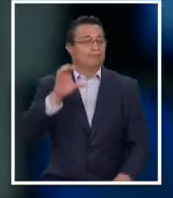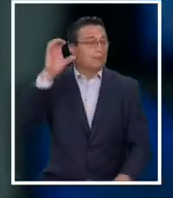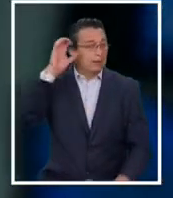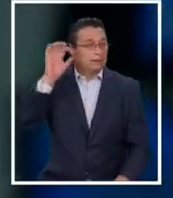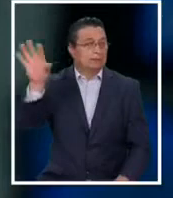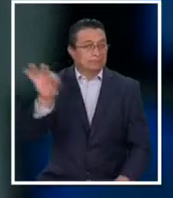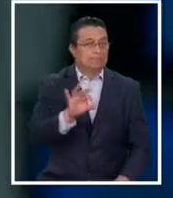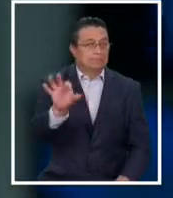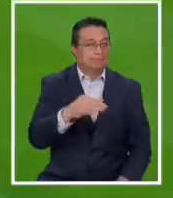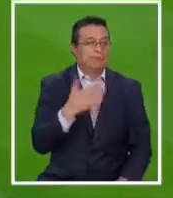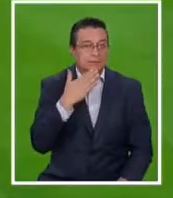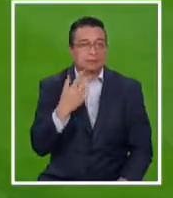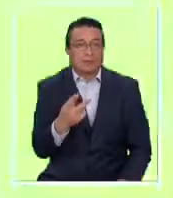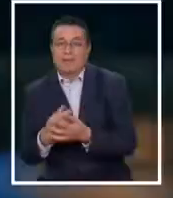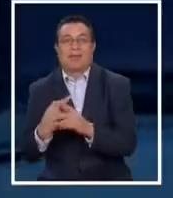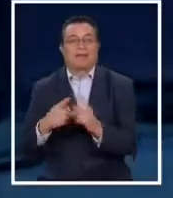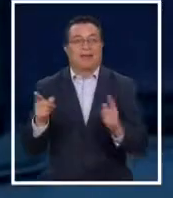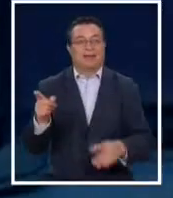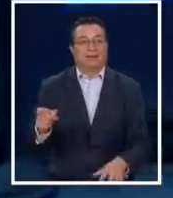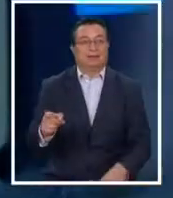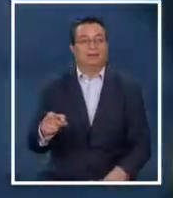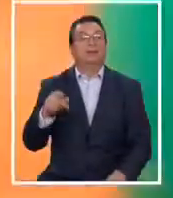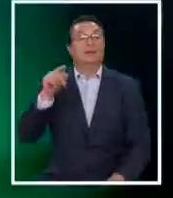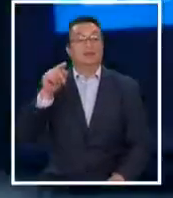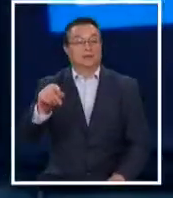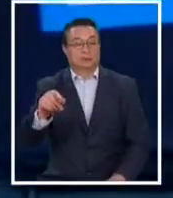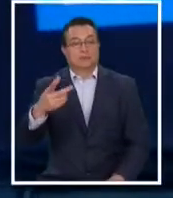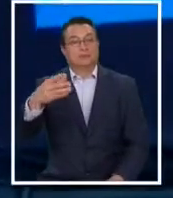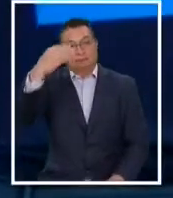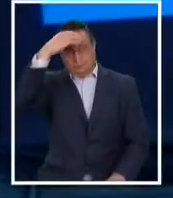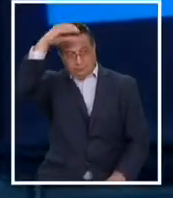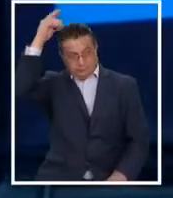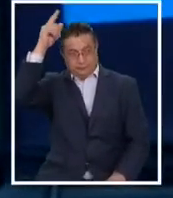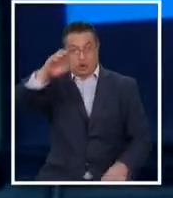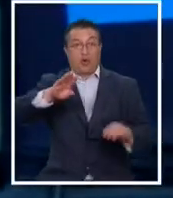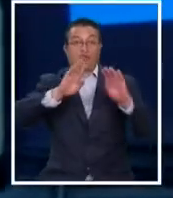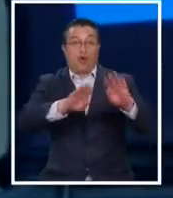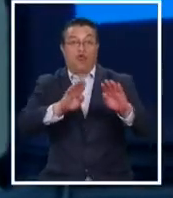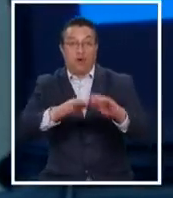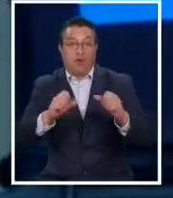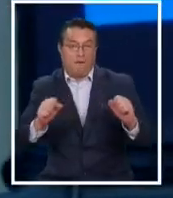Sánchez faltaba en la cancha del San Siro, cancha mientras el rey lo apoyaba desde la banca.